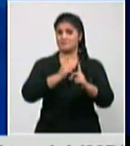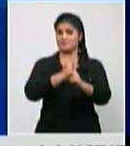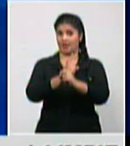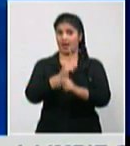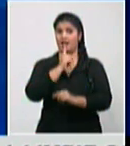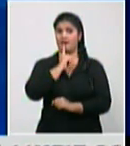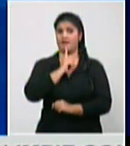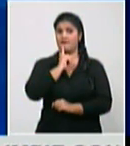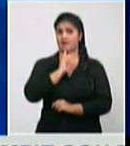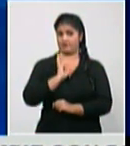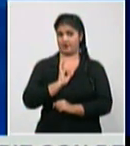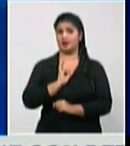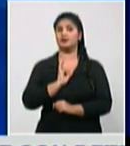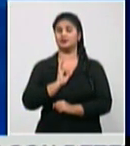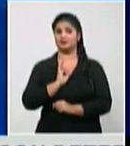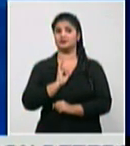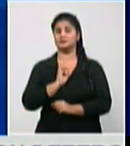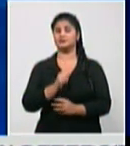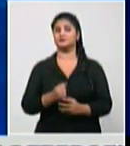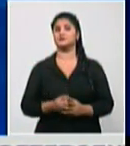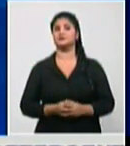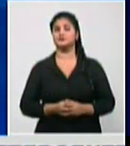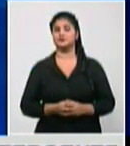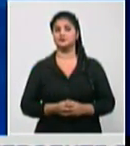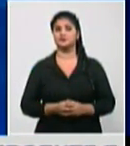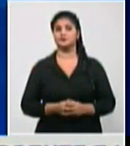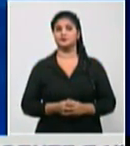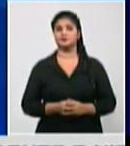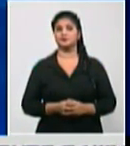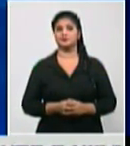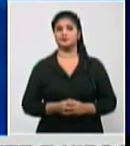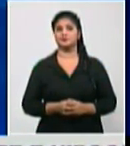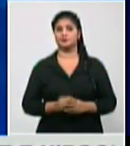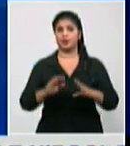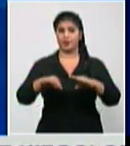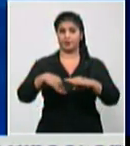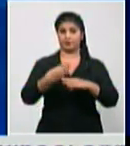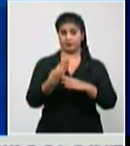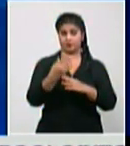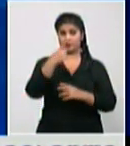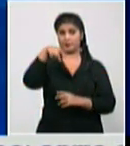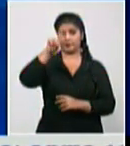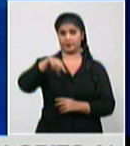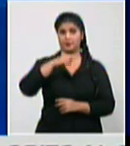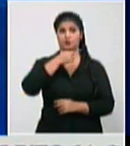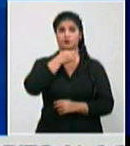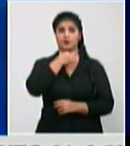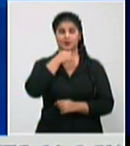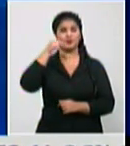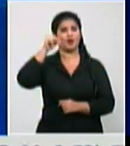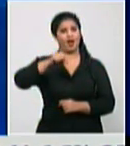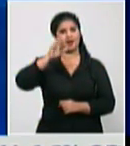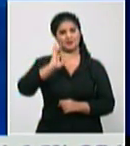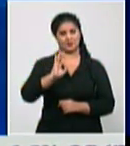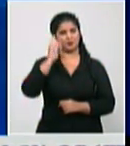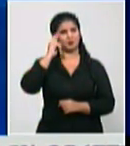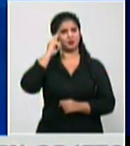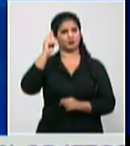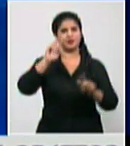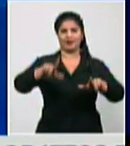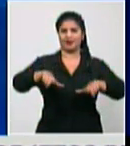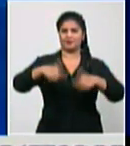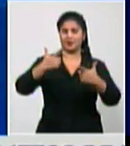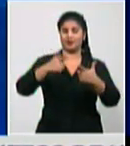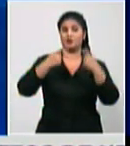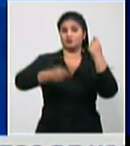es habitual la conferencia yo creo que el día primero de enero celebraremos junto aquí el aniversario del triunfo de la revolución